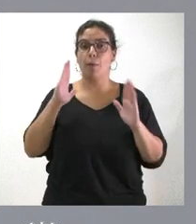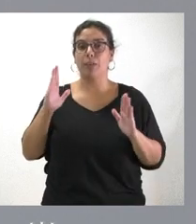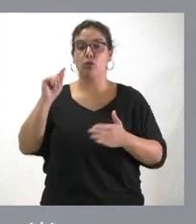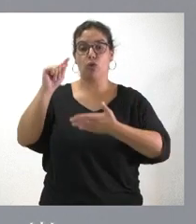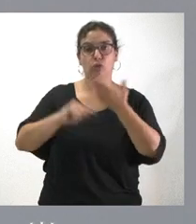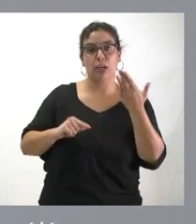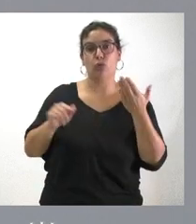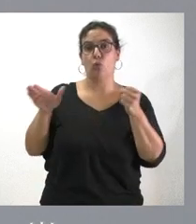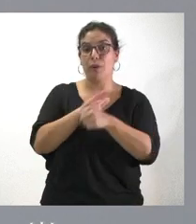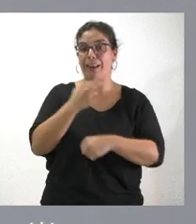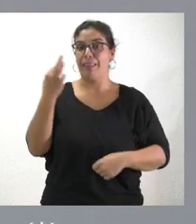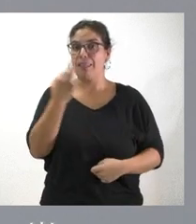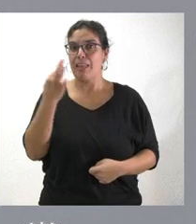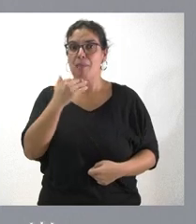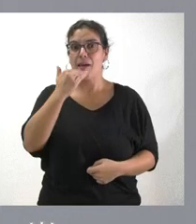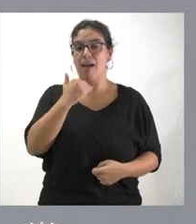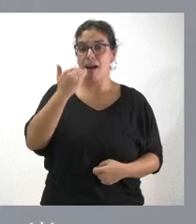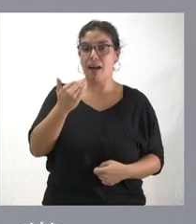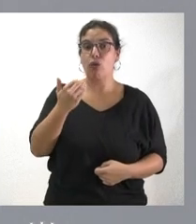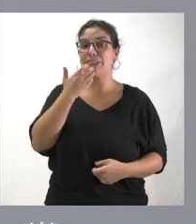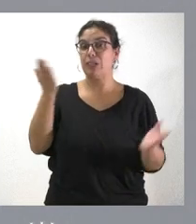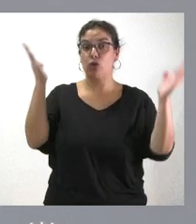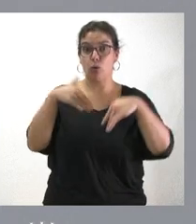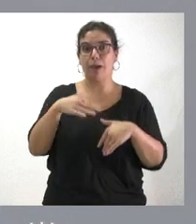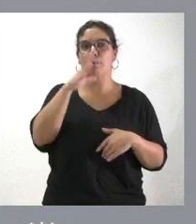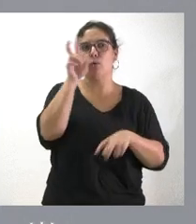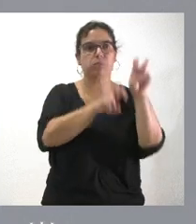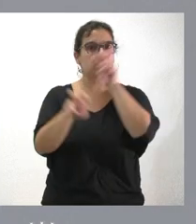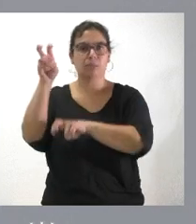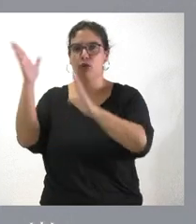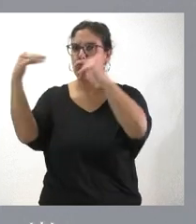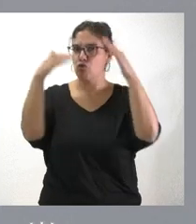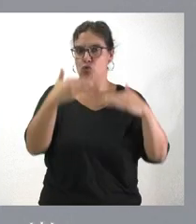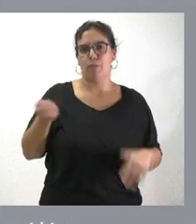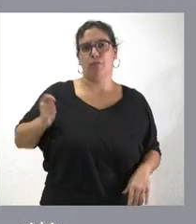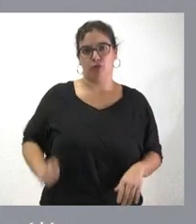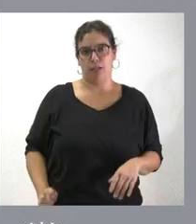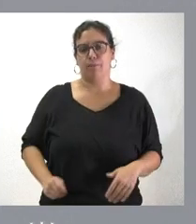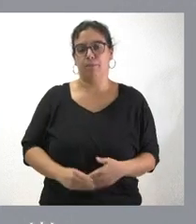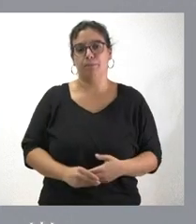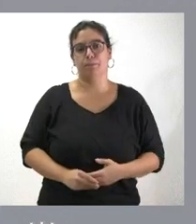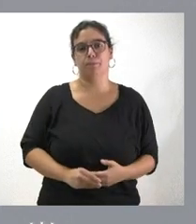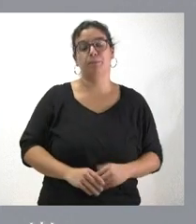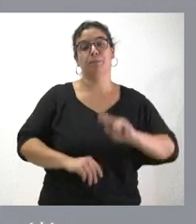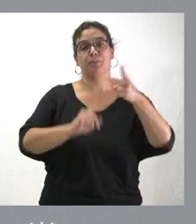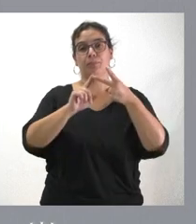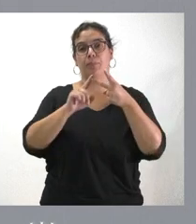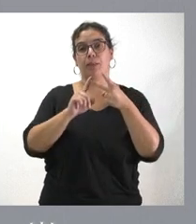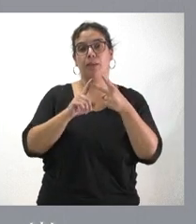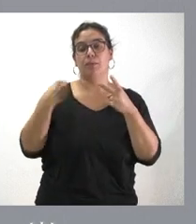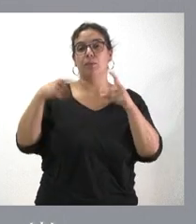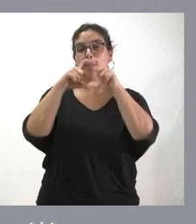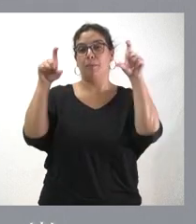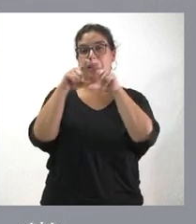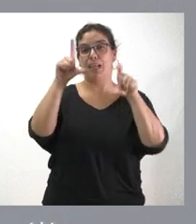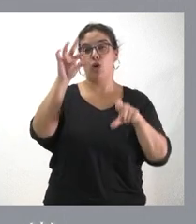específico en el ámbito sanitario, la causa es, precisamente, estas dificultades de esos profesionales sanitarios. El caso de Lausanne, pues,